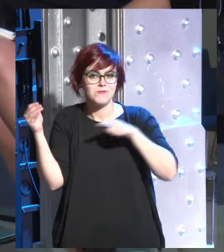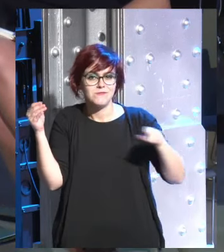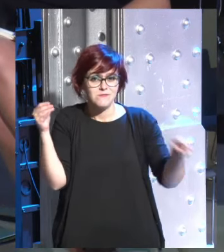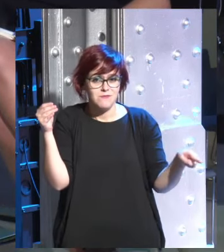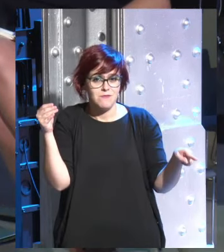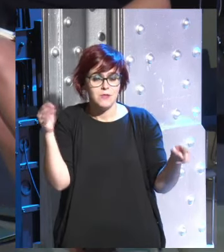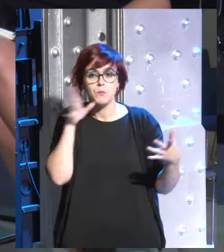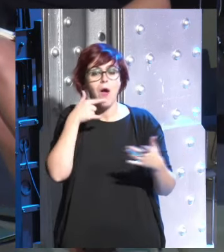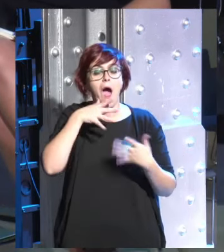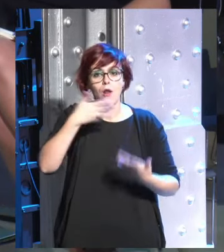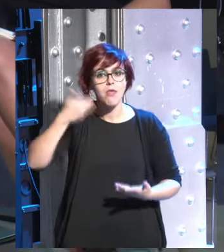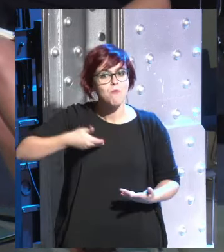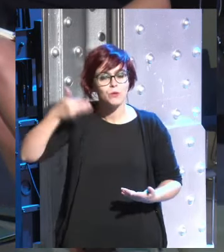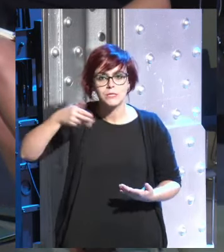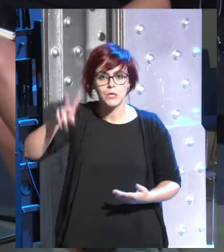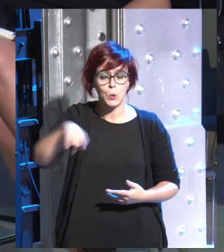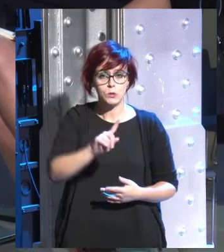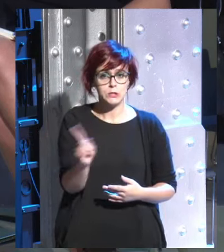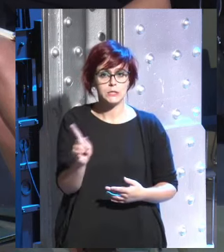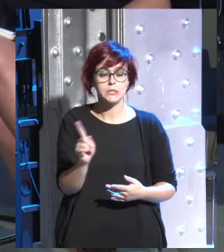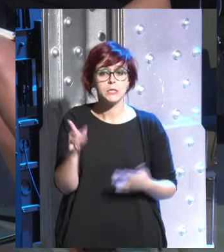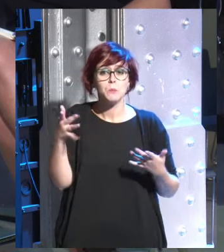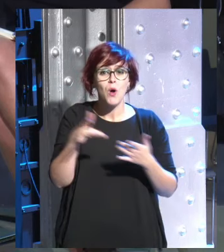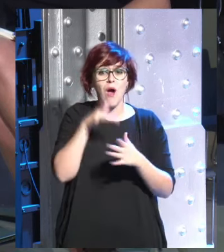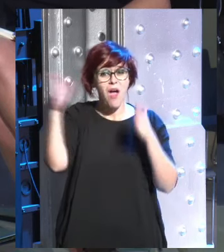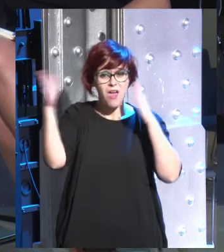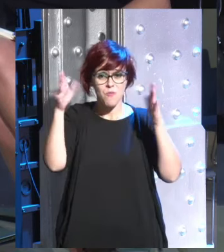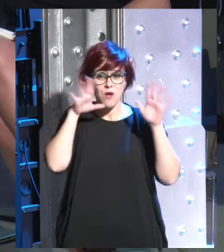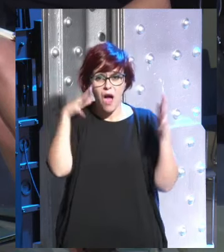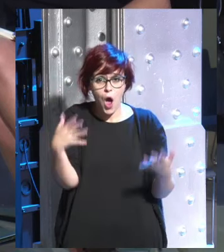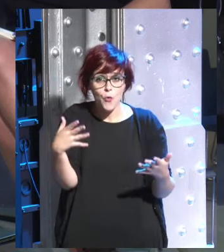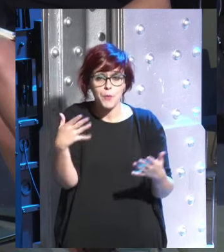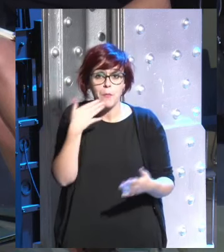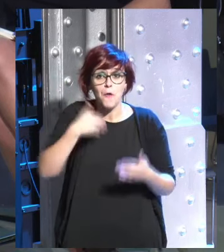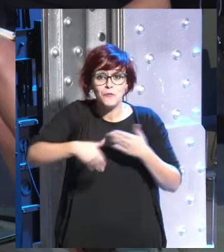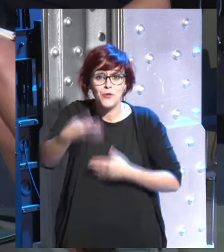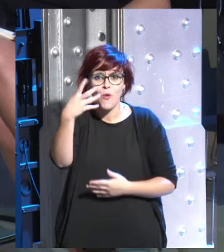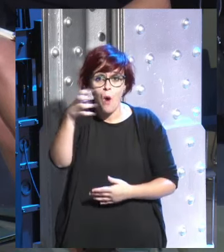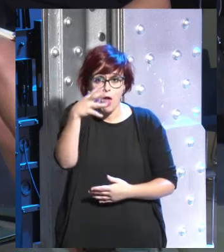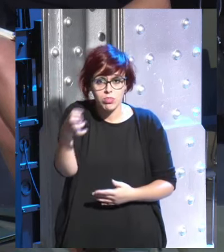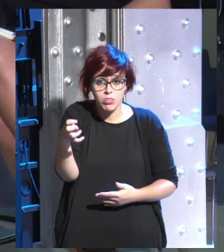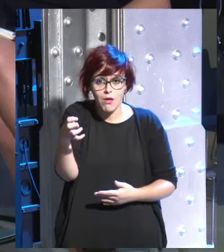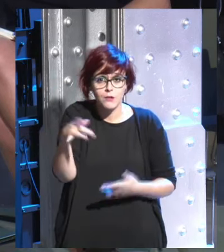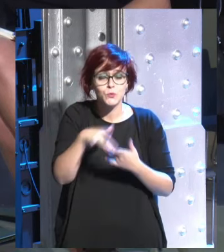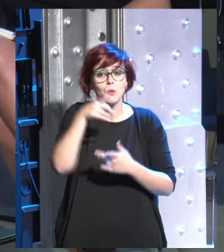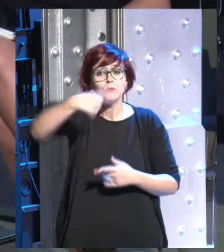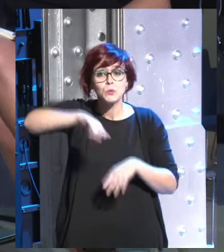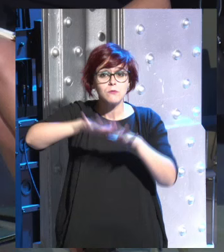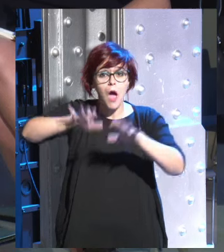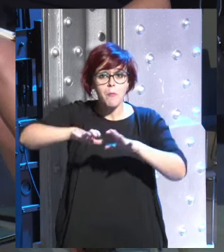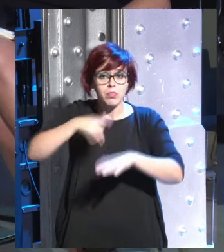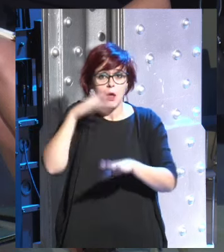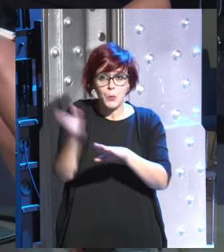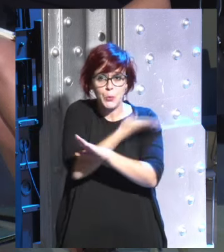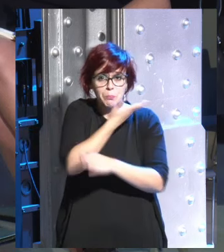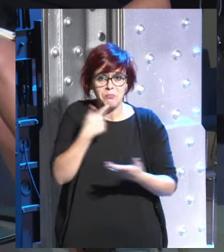ya no es relevante porque para la época en la que tengáis 40 la mayor parte de lo que hayáis aprendido ya será